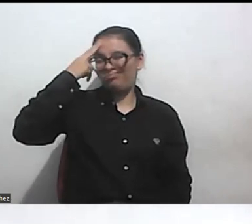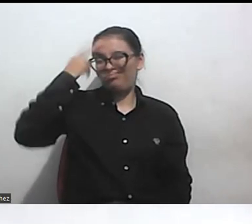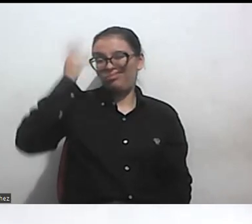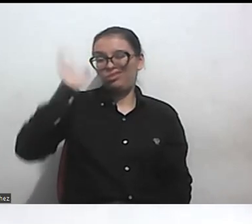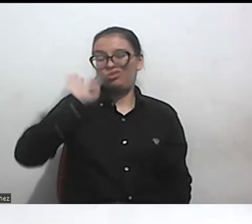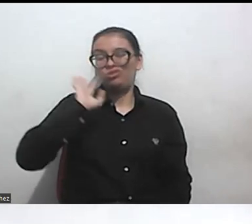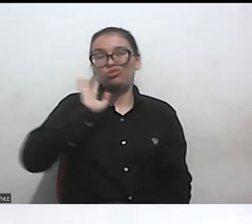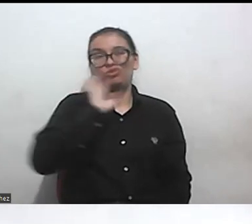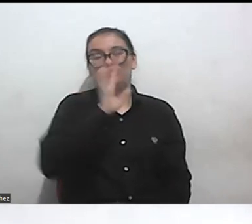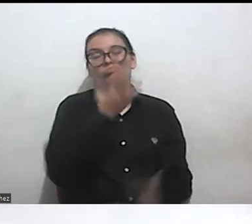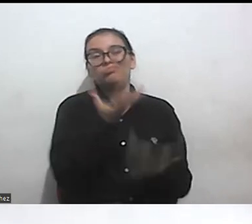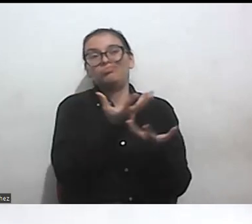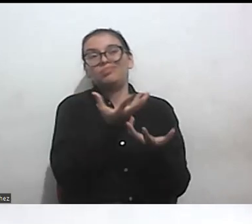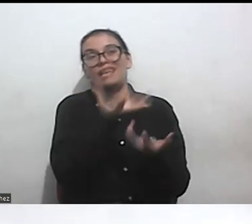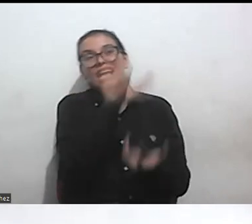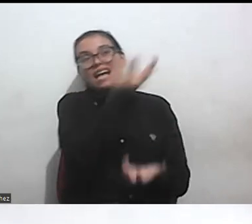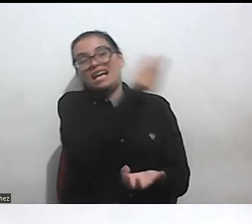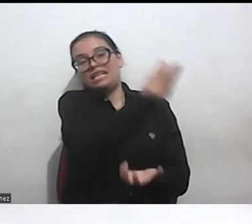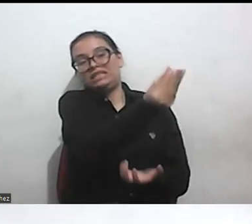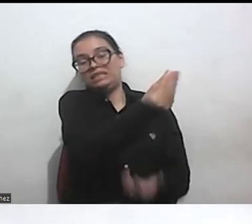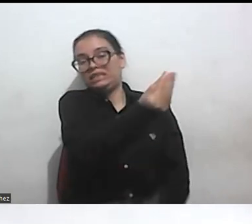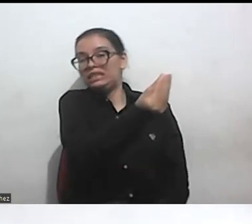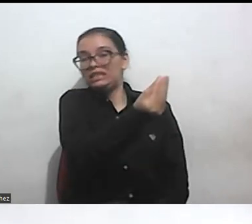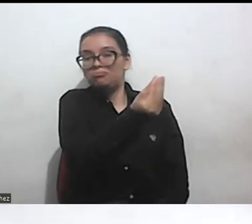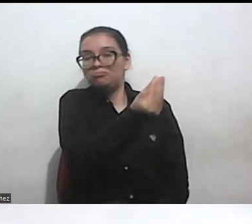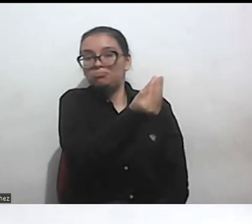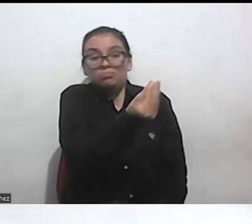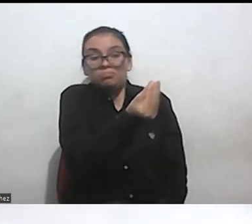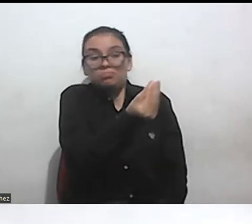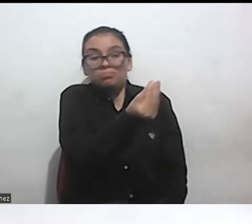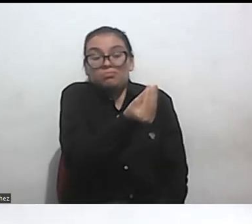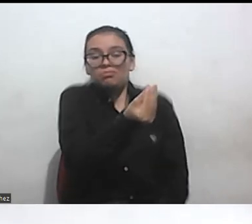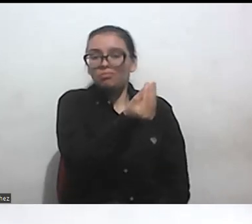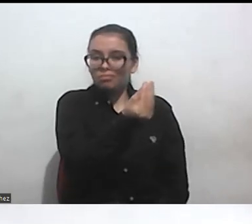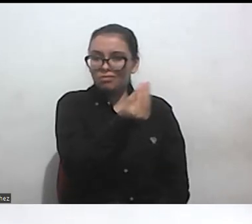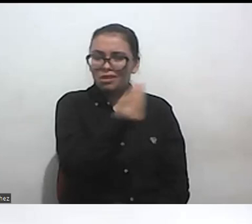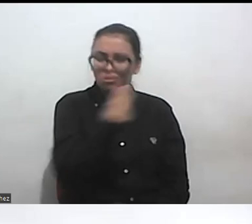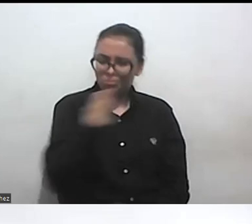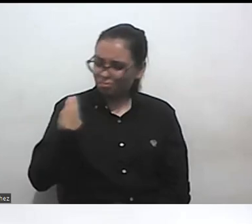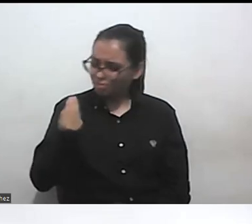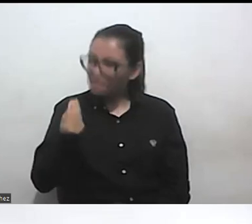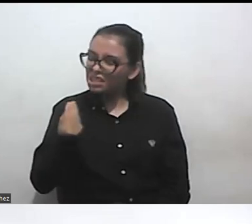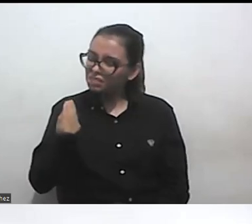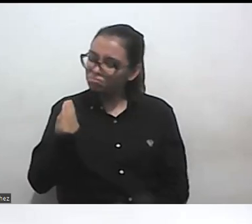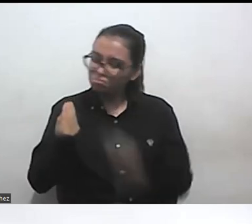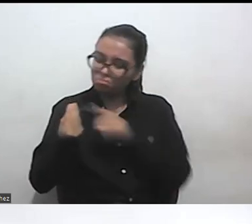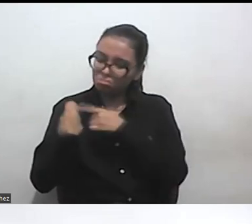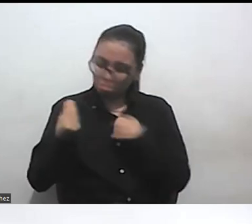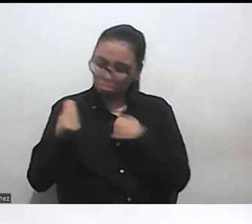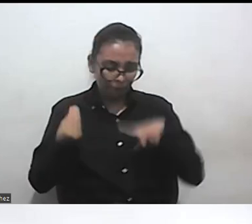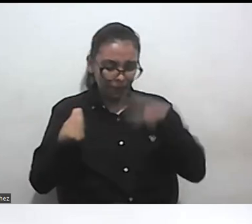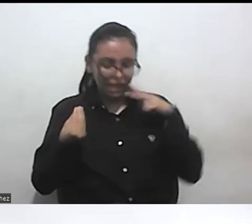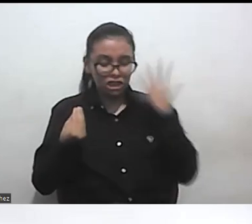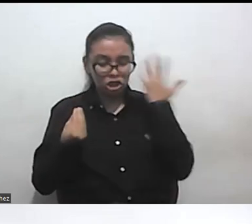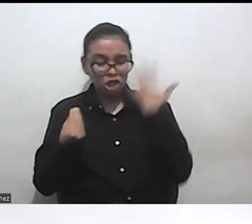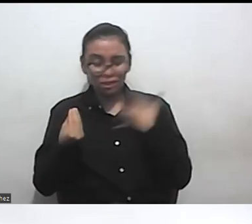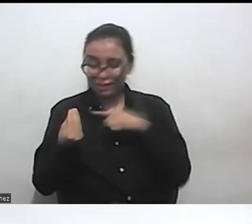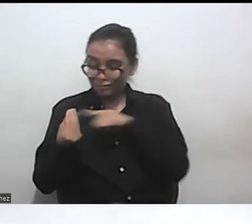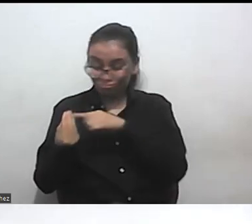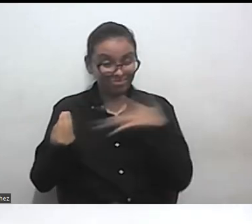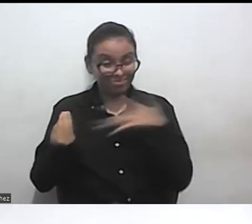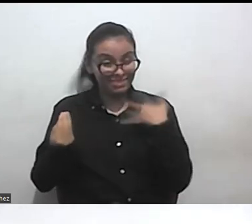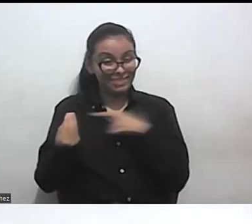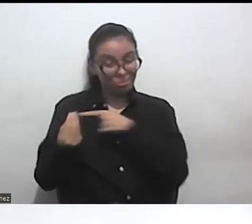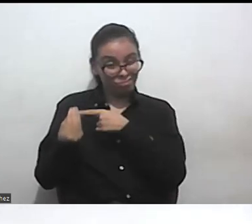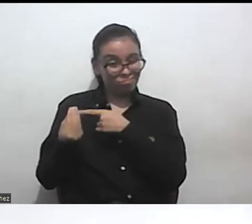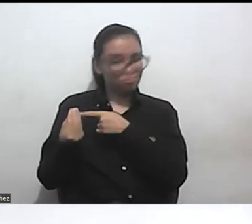como algo separado pero no se reconoce en nuestras vidas cotidianas y aquí en el contexto